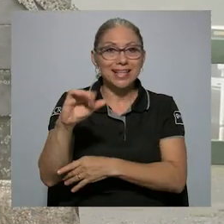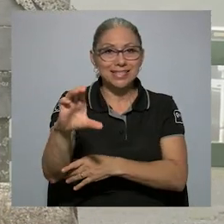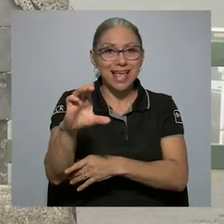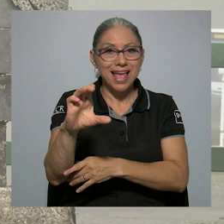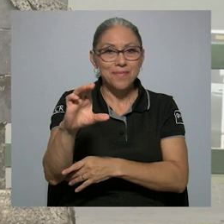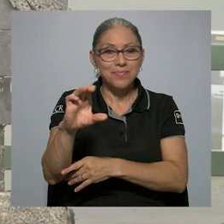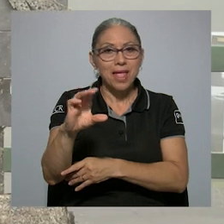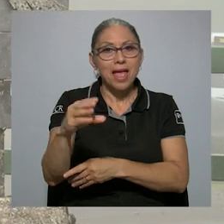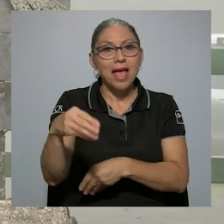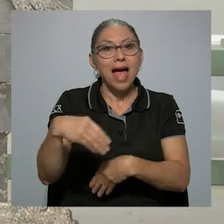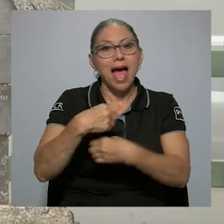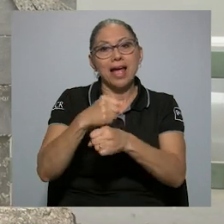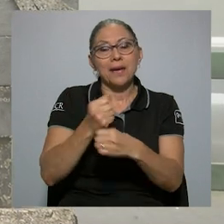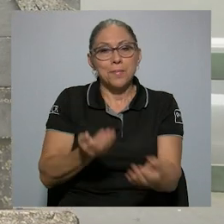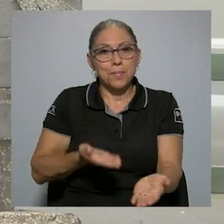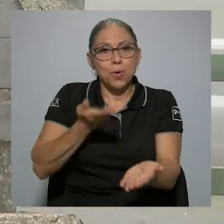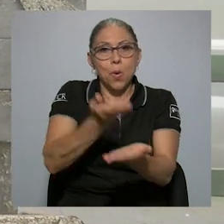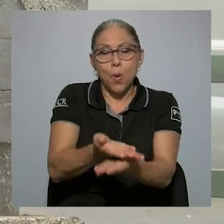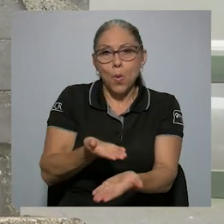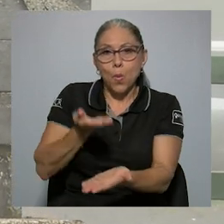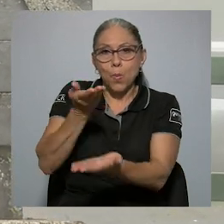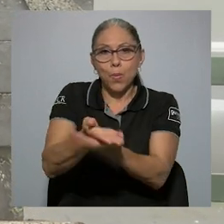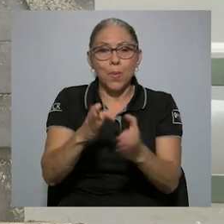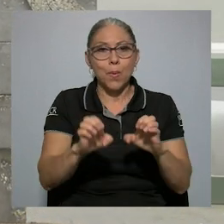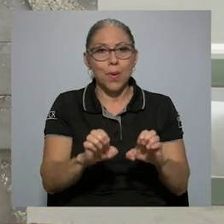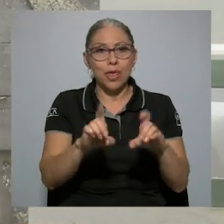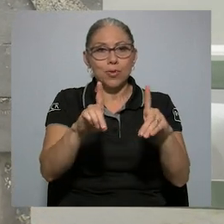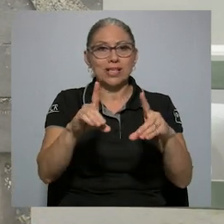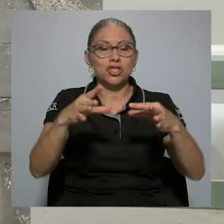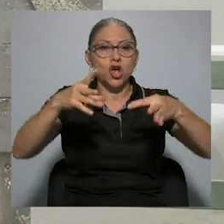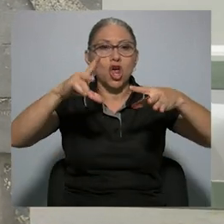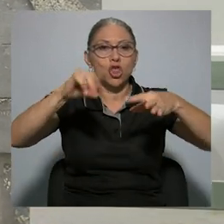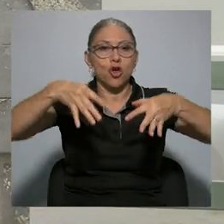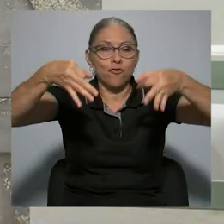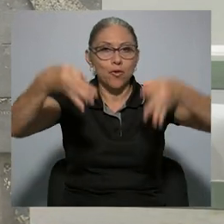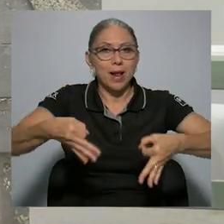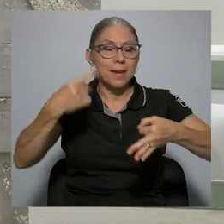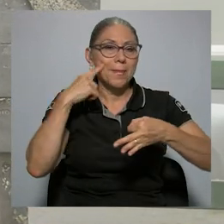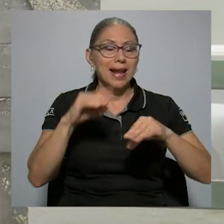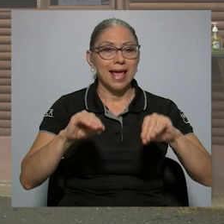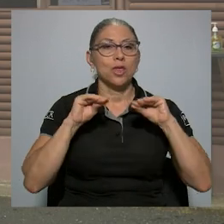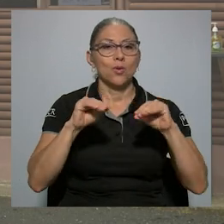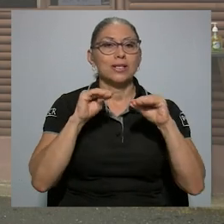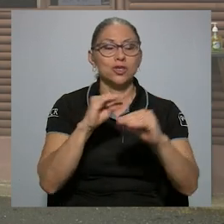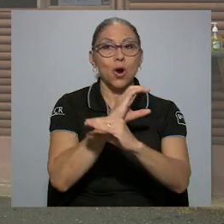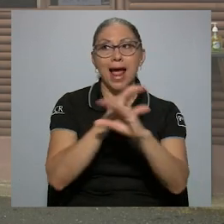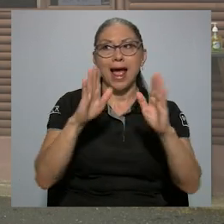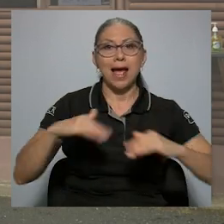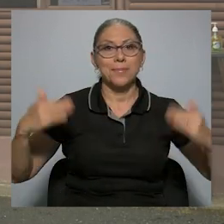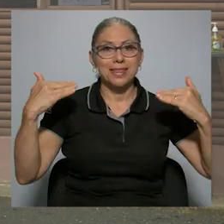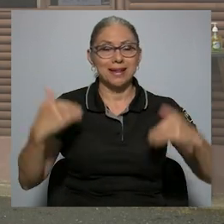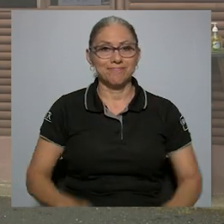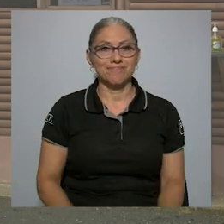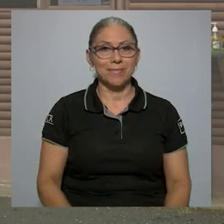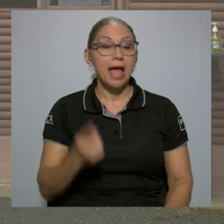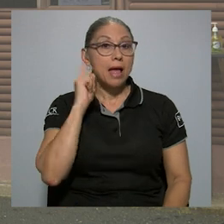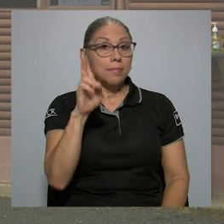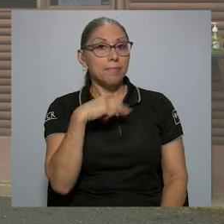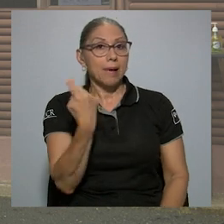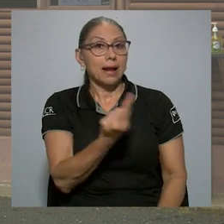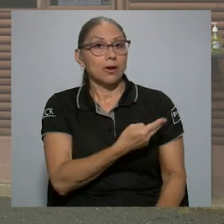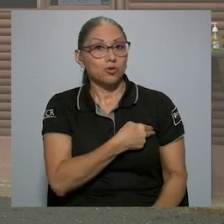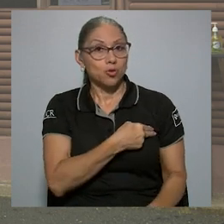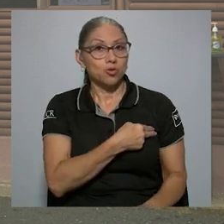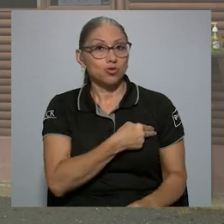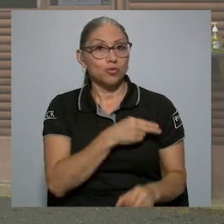aporten con propuestas de educación no formal para la educación ambiental. Para nosotros el tema de educación ambiental